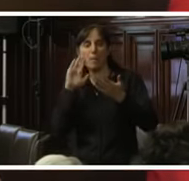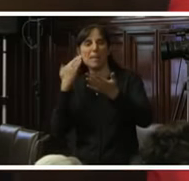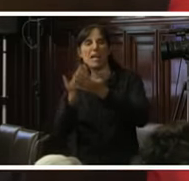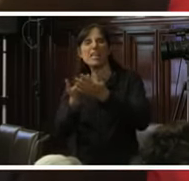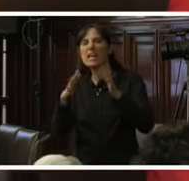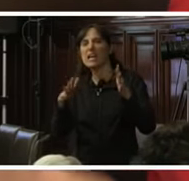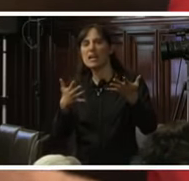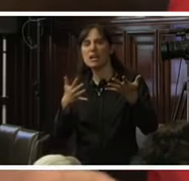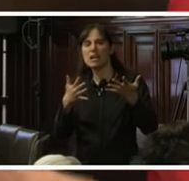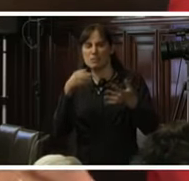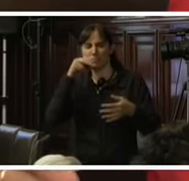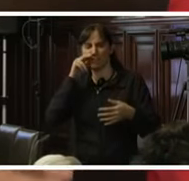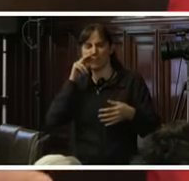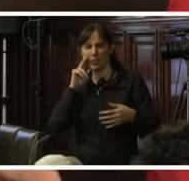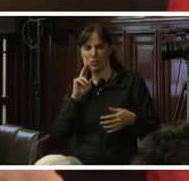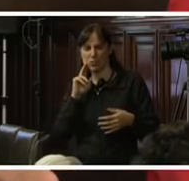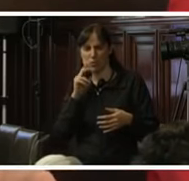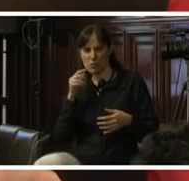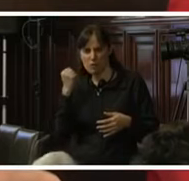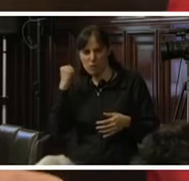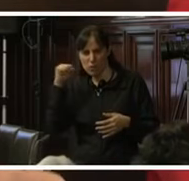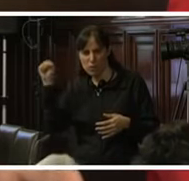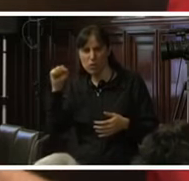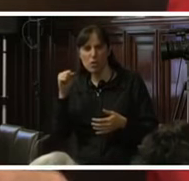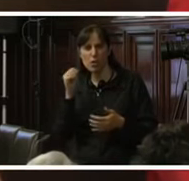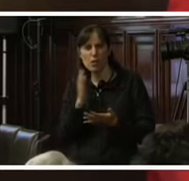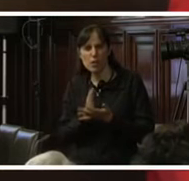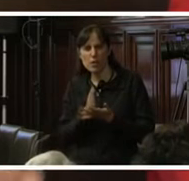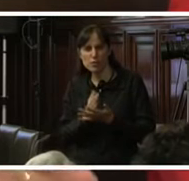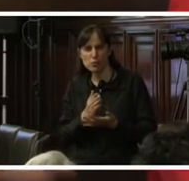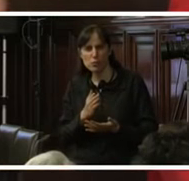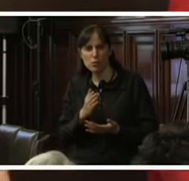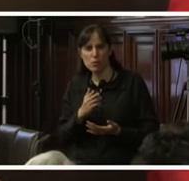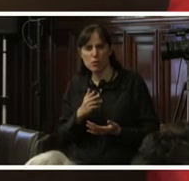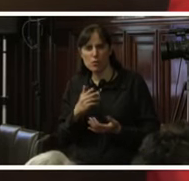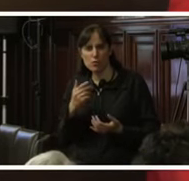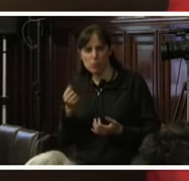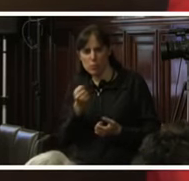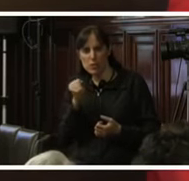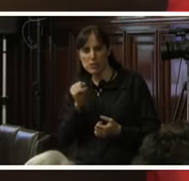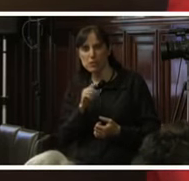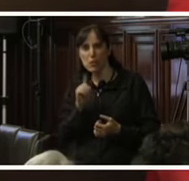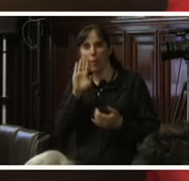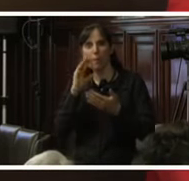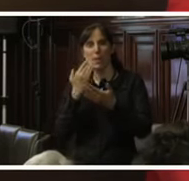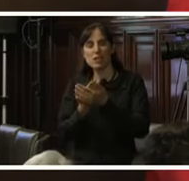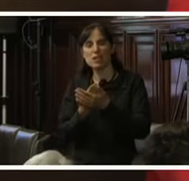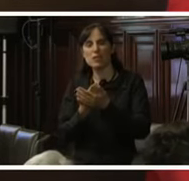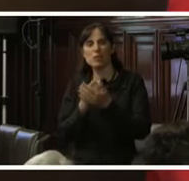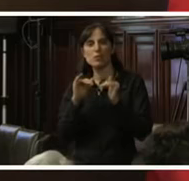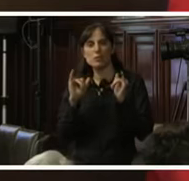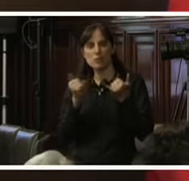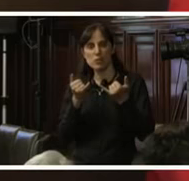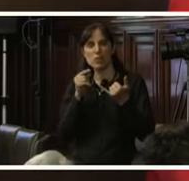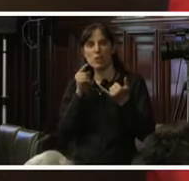es el comportamiento si es violatorio de derechos fundamentales o no. Entonces, se está planteando lo mismo frente al comportamiento, en el